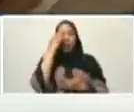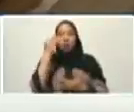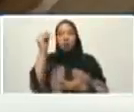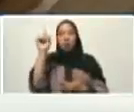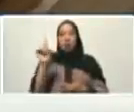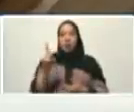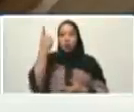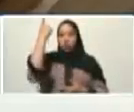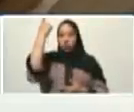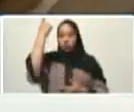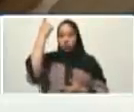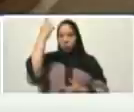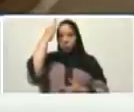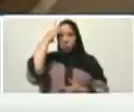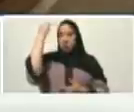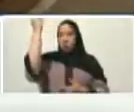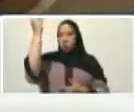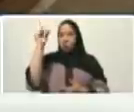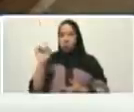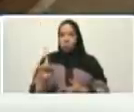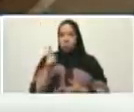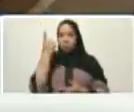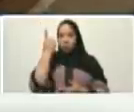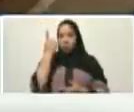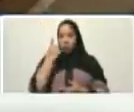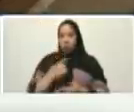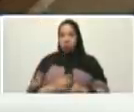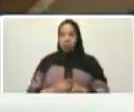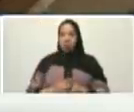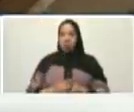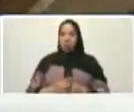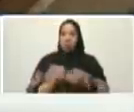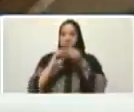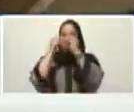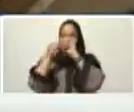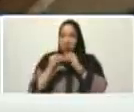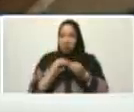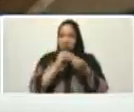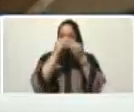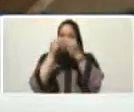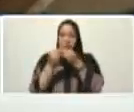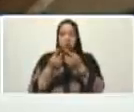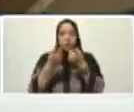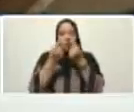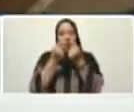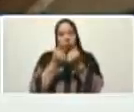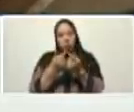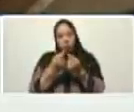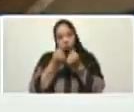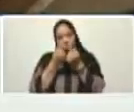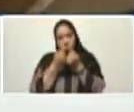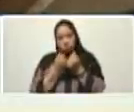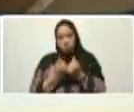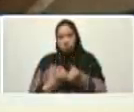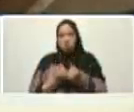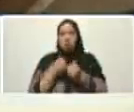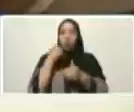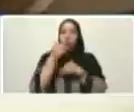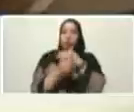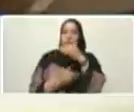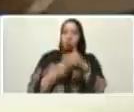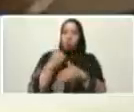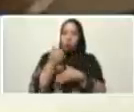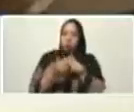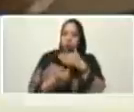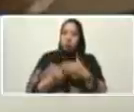mediante con la recuperación económica vamos renaciendo el estado